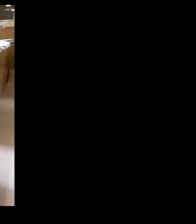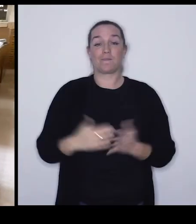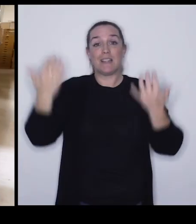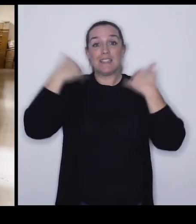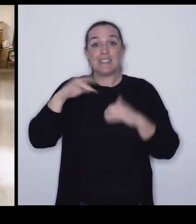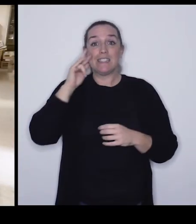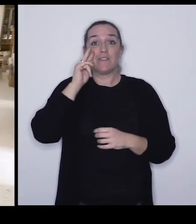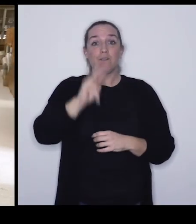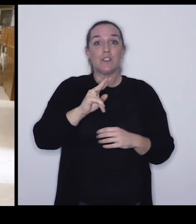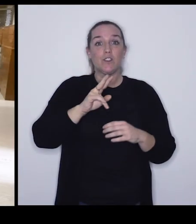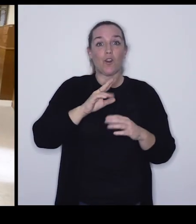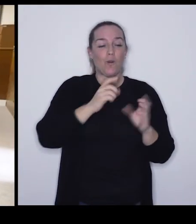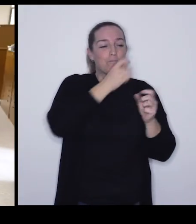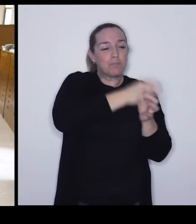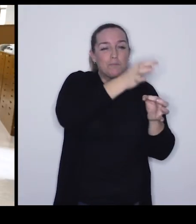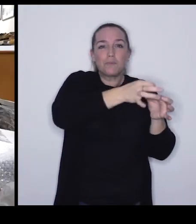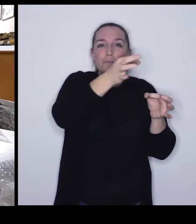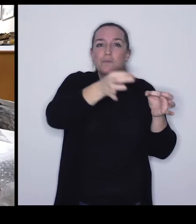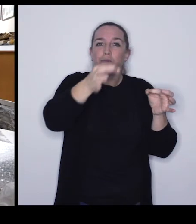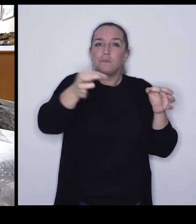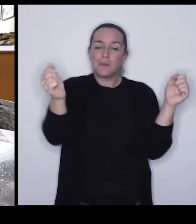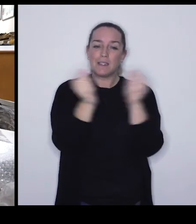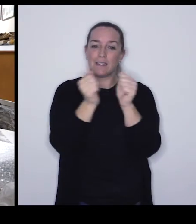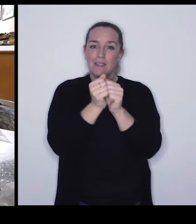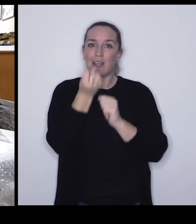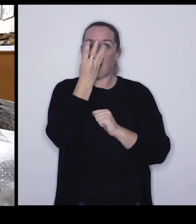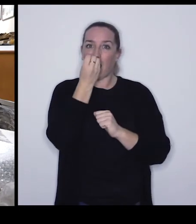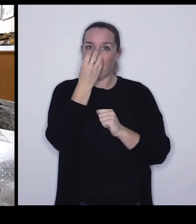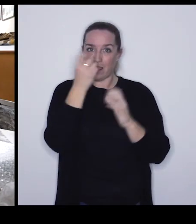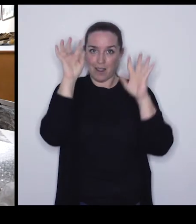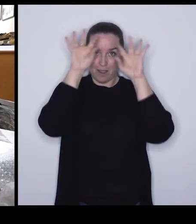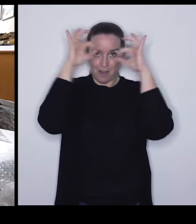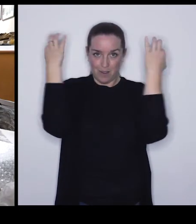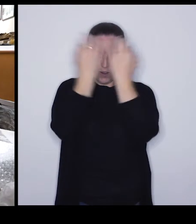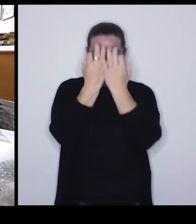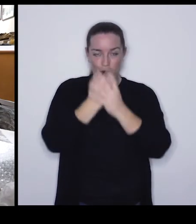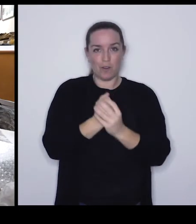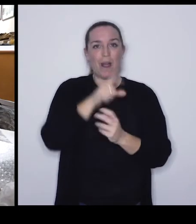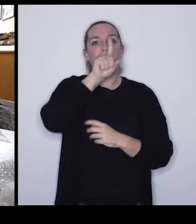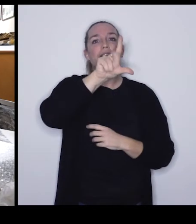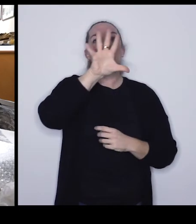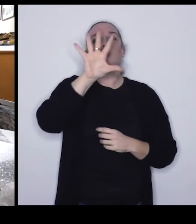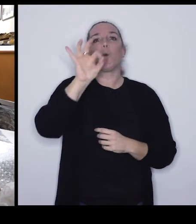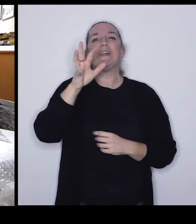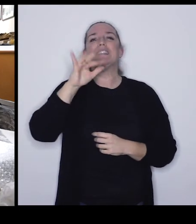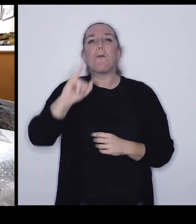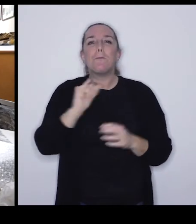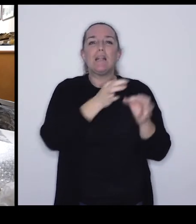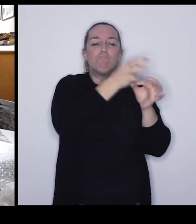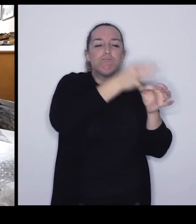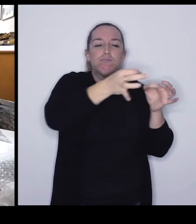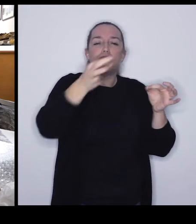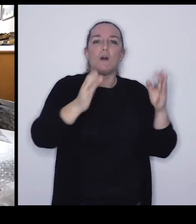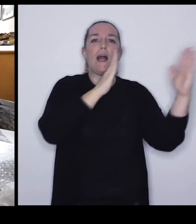Como ya hemos visto la colección de Paleobotánica... ...del Jardín Botánico de Córdoba... ...está compuesta por unas 150.000 piezas... ...de todos